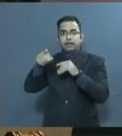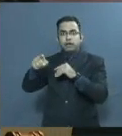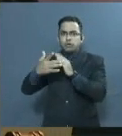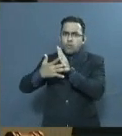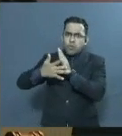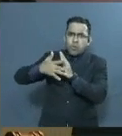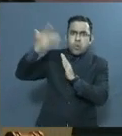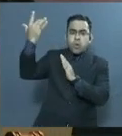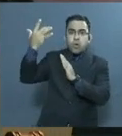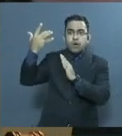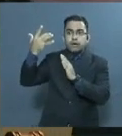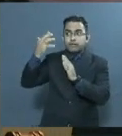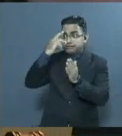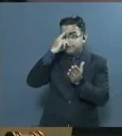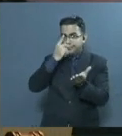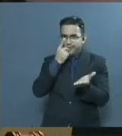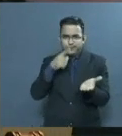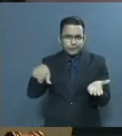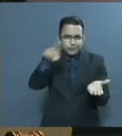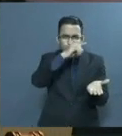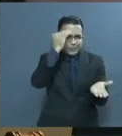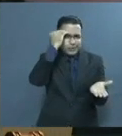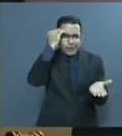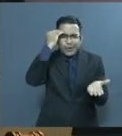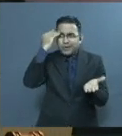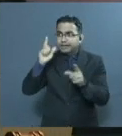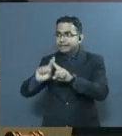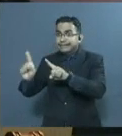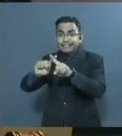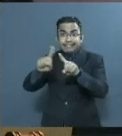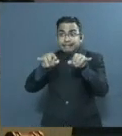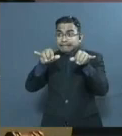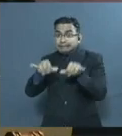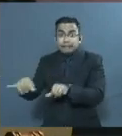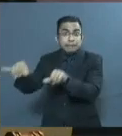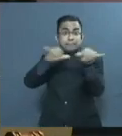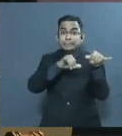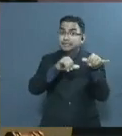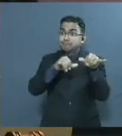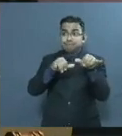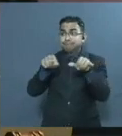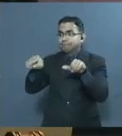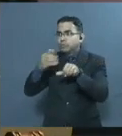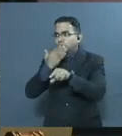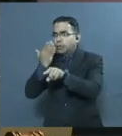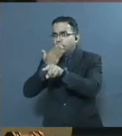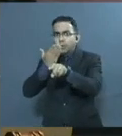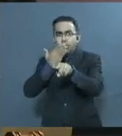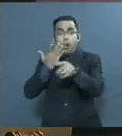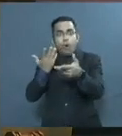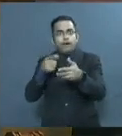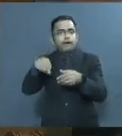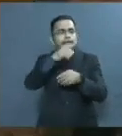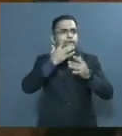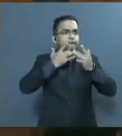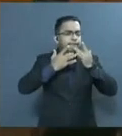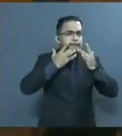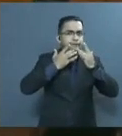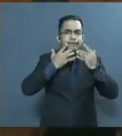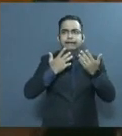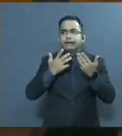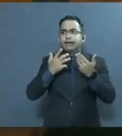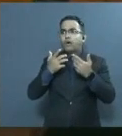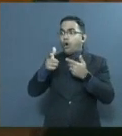que se expresa no sólo en el desigual acceso a tecnología, sino también en el déficit, en el